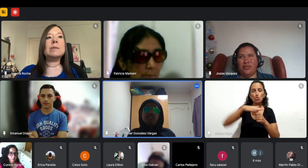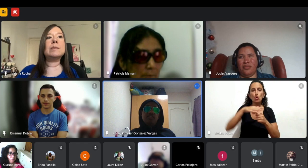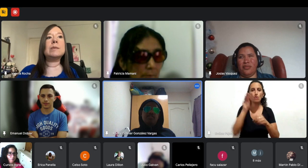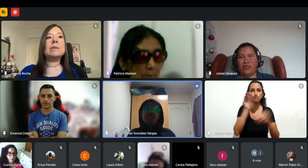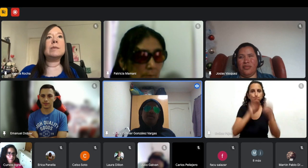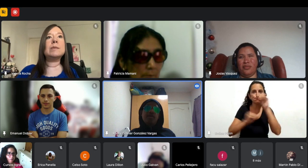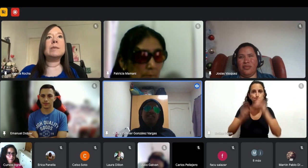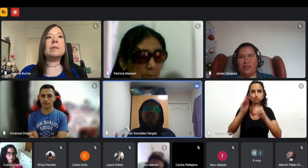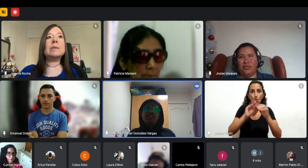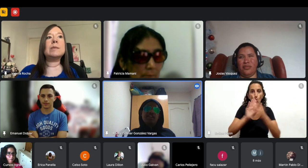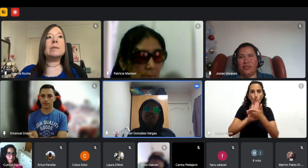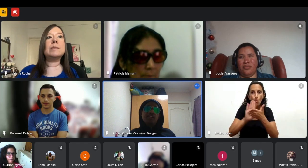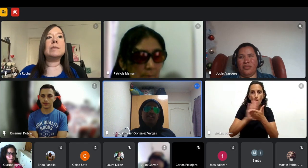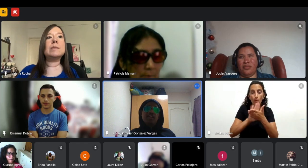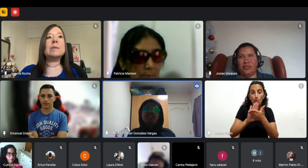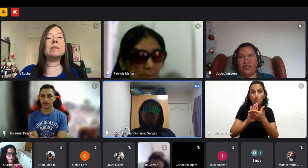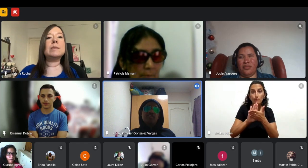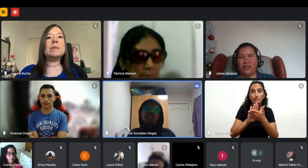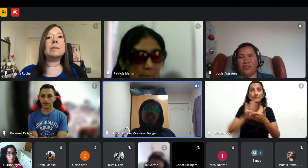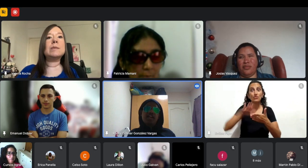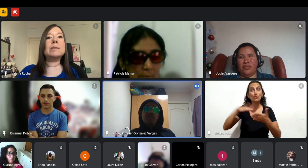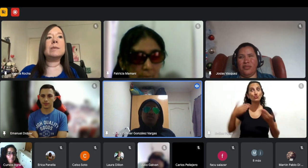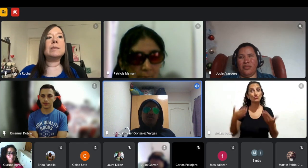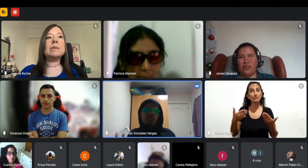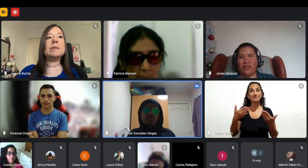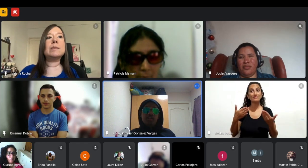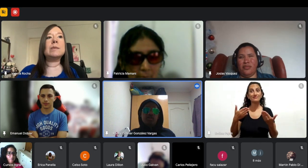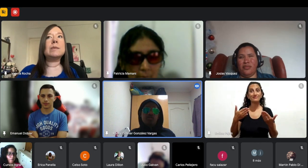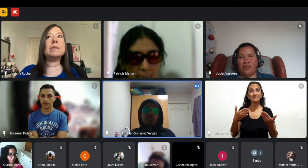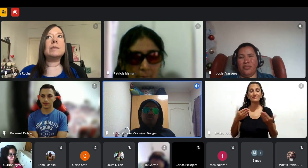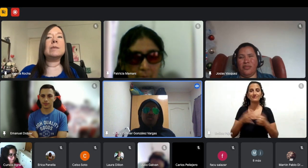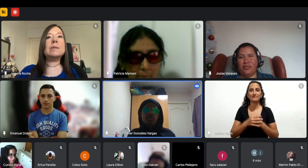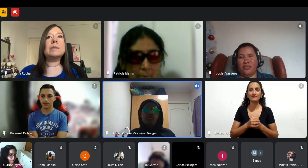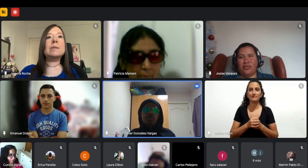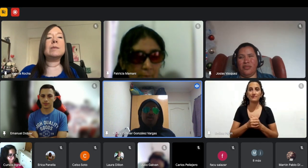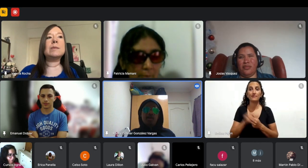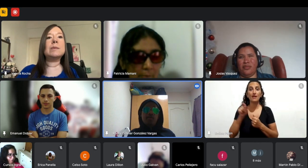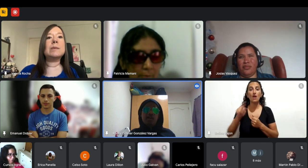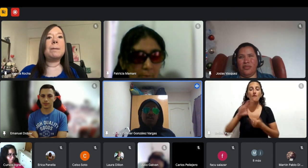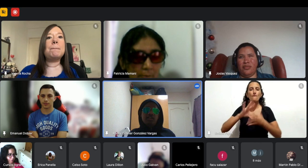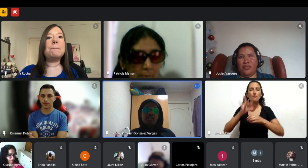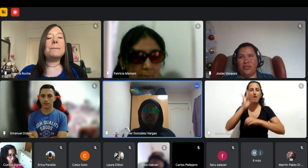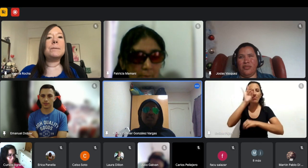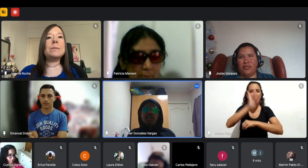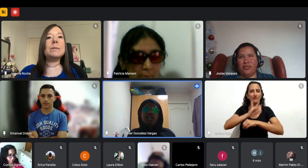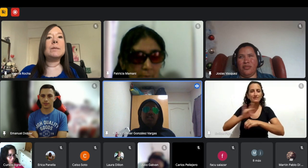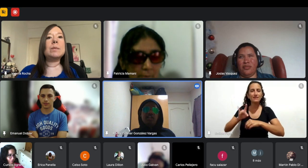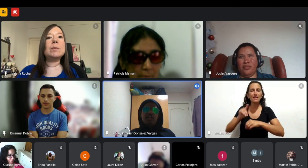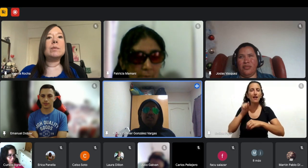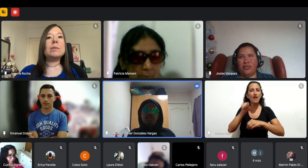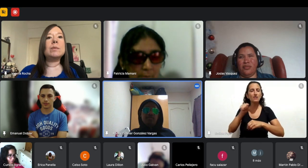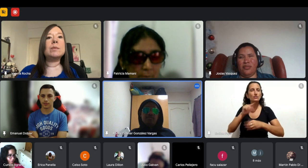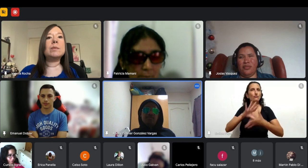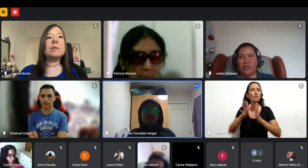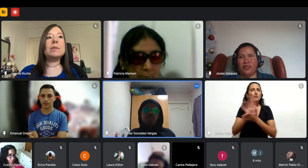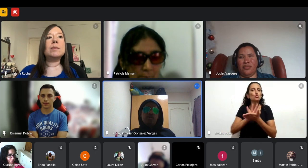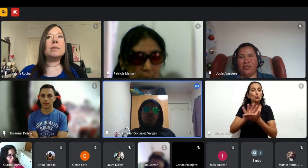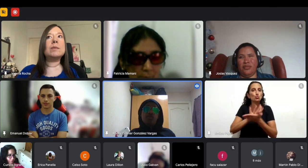simplemente el diseñar algo que te solucione un problema el